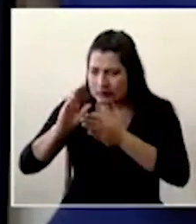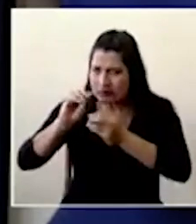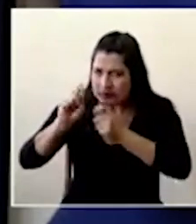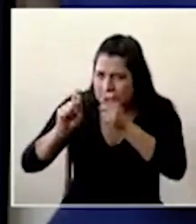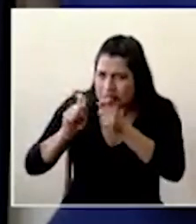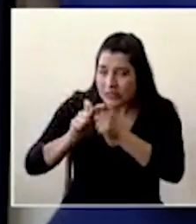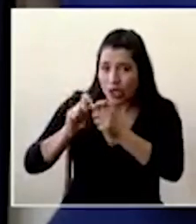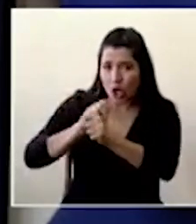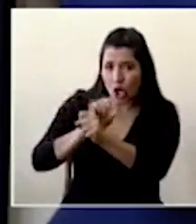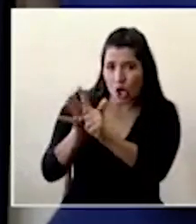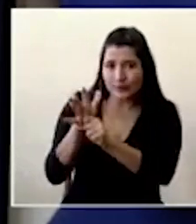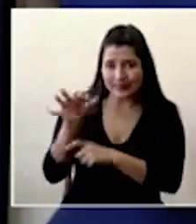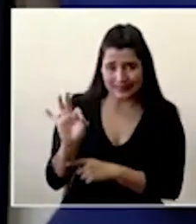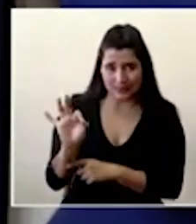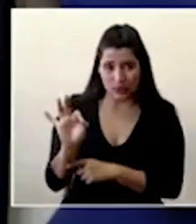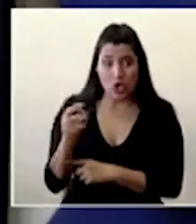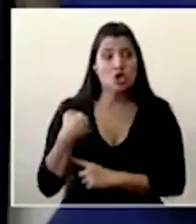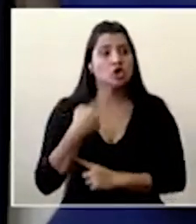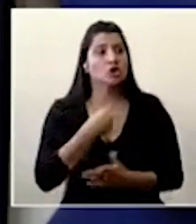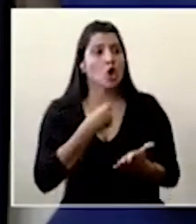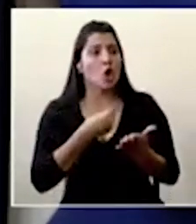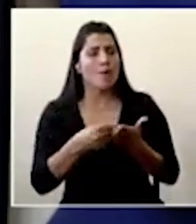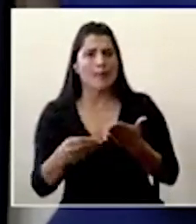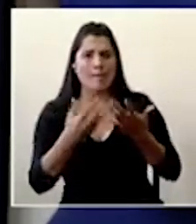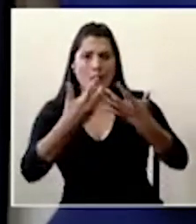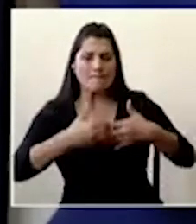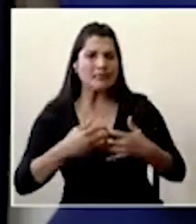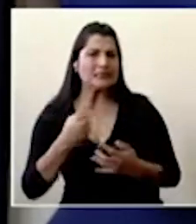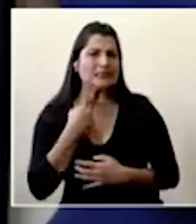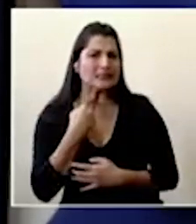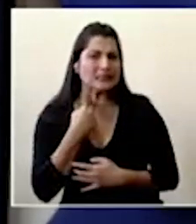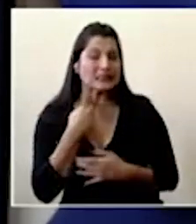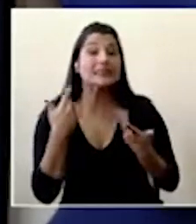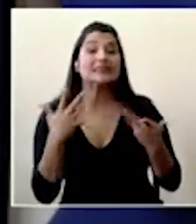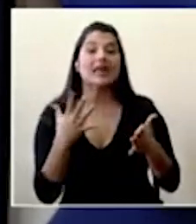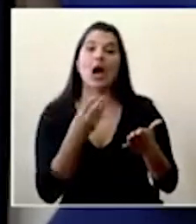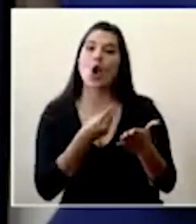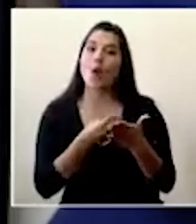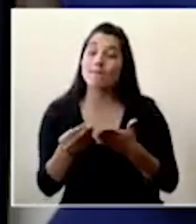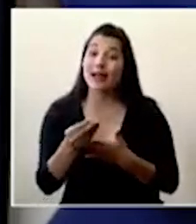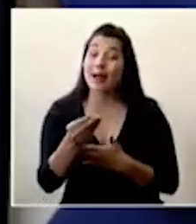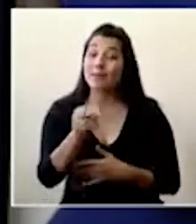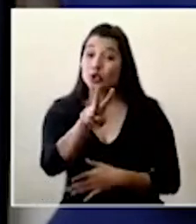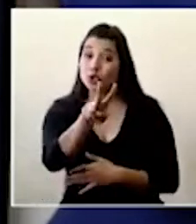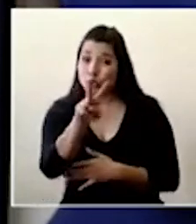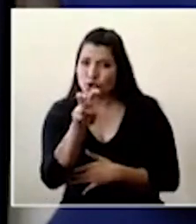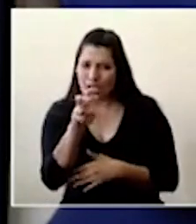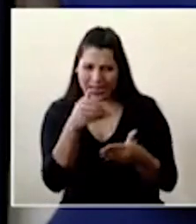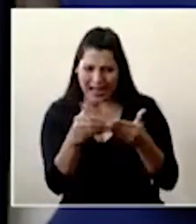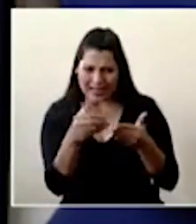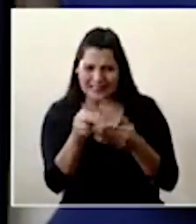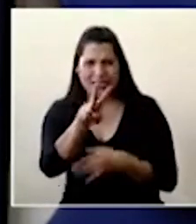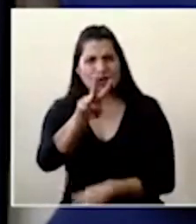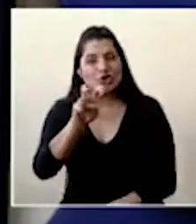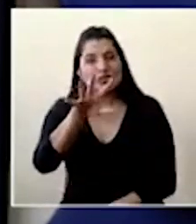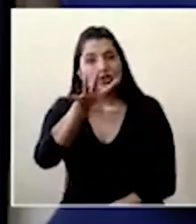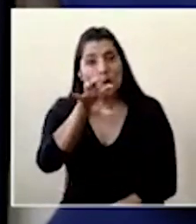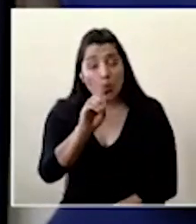comprando equipo sumamente costoso ya hemos comprado más de 200 casi 250